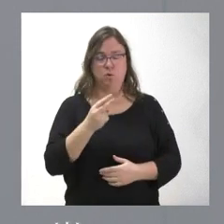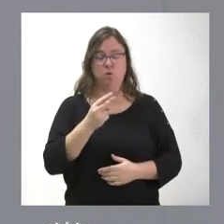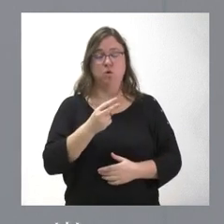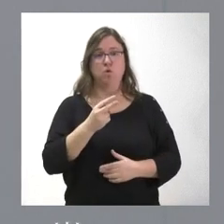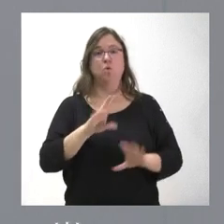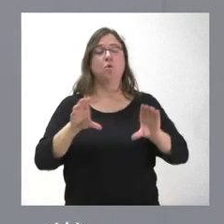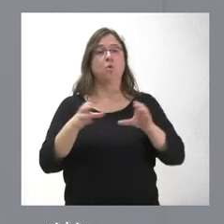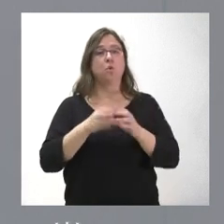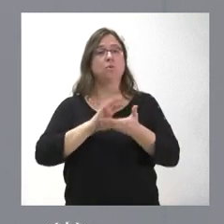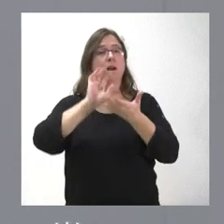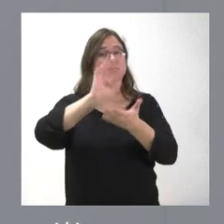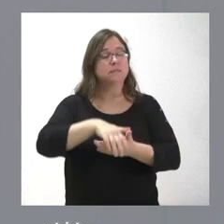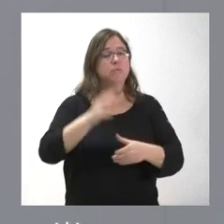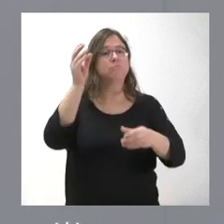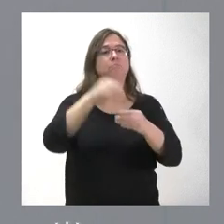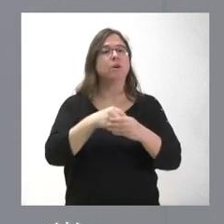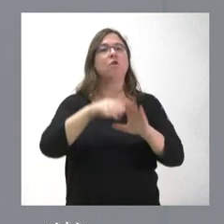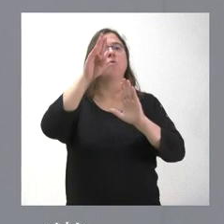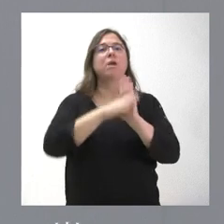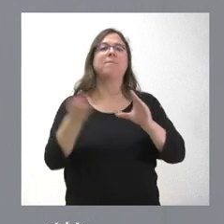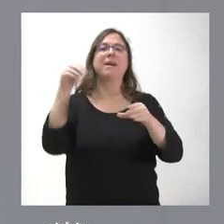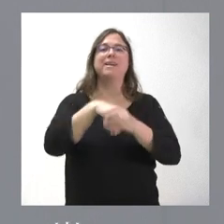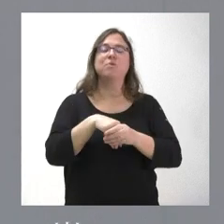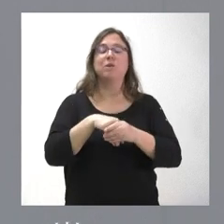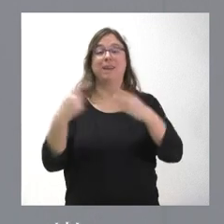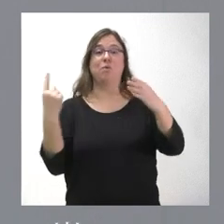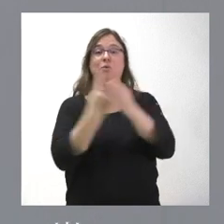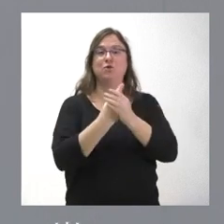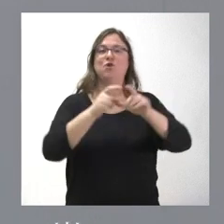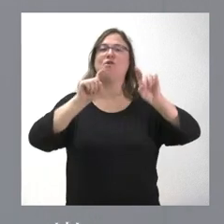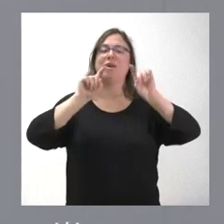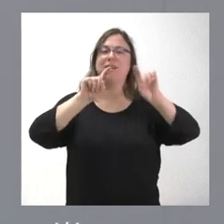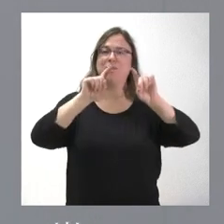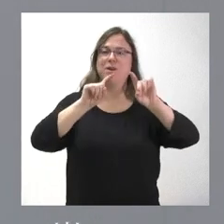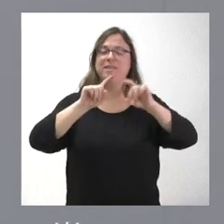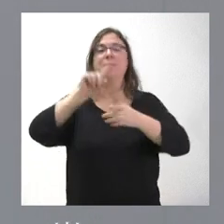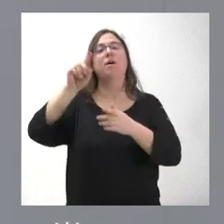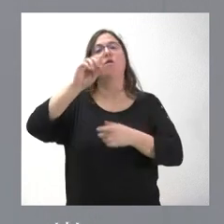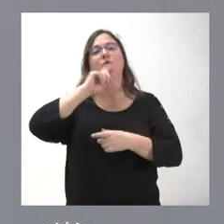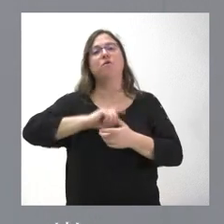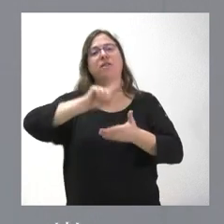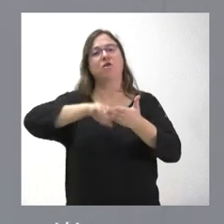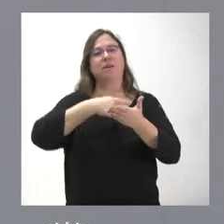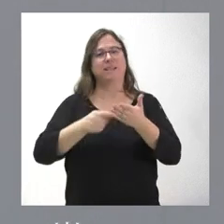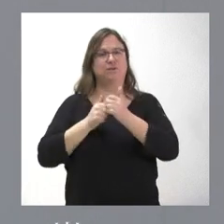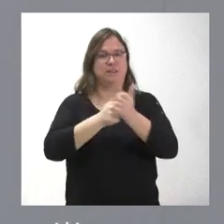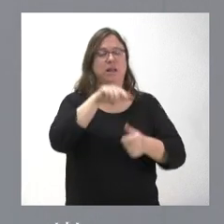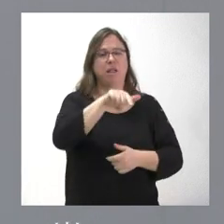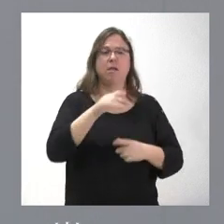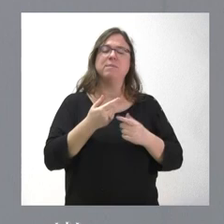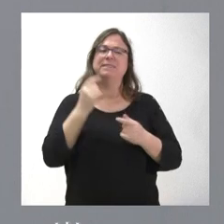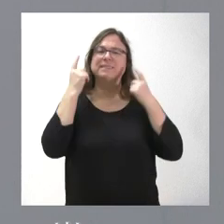en el programa de inclusión educativa desarrollado por la Fundación Secretariado Gitano, con el objetivo de reducir las tasas de fracaso escolar y el abandono